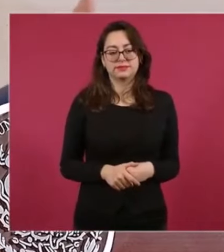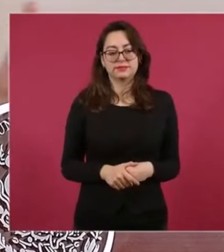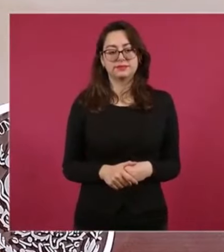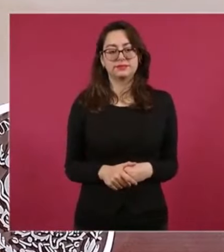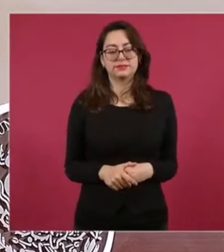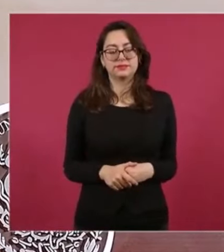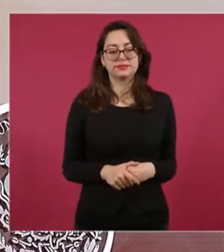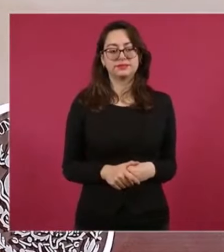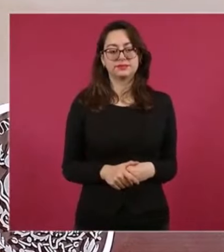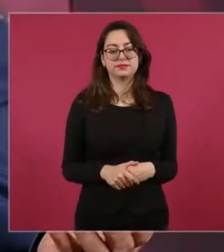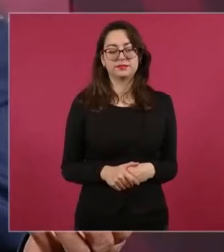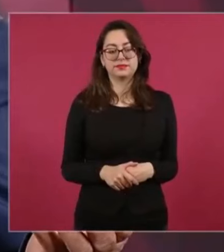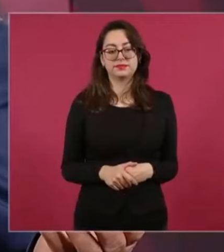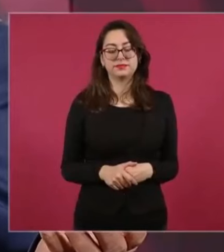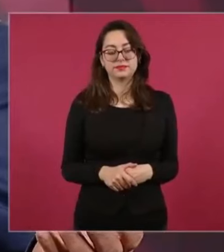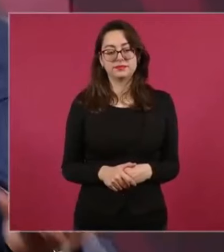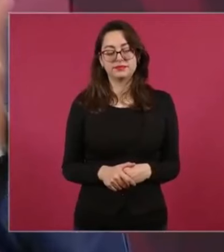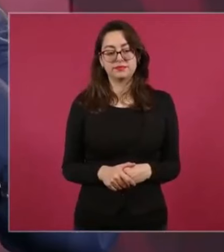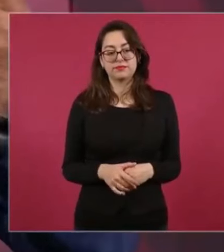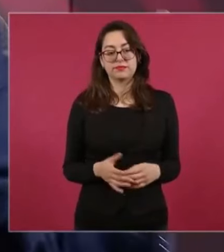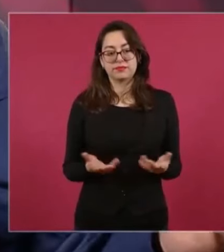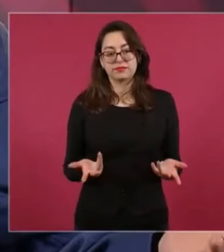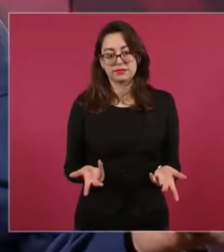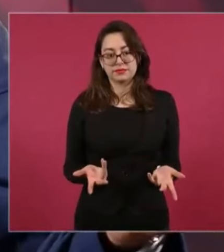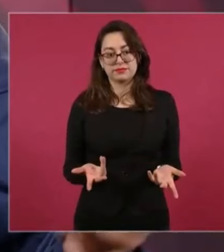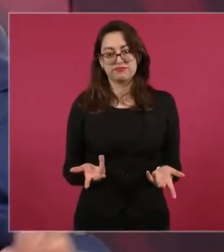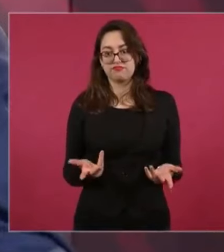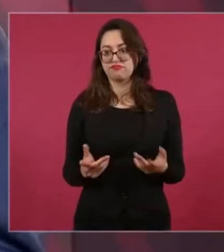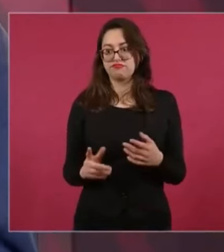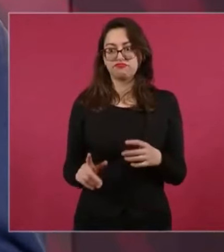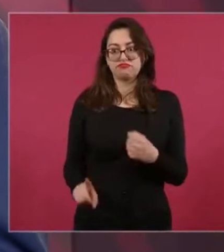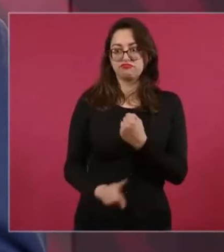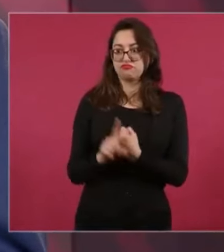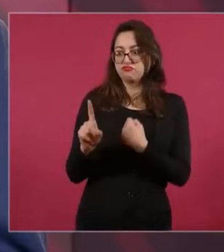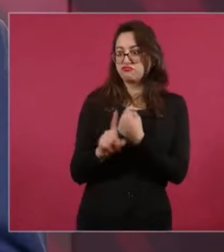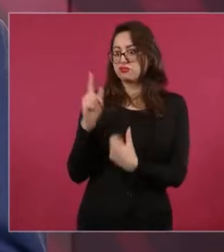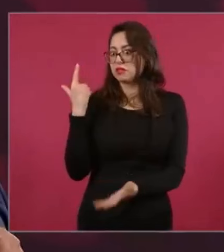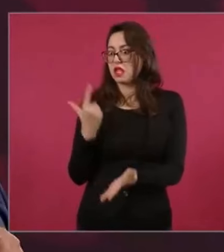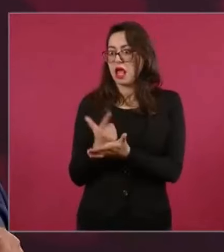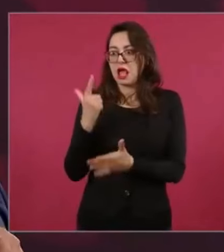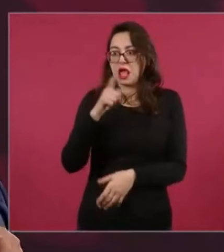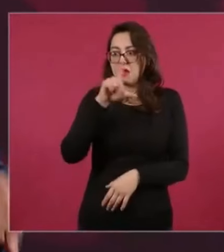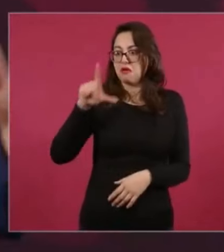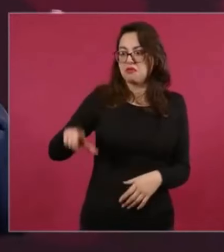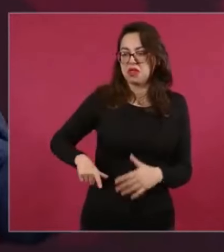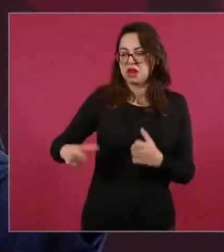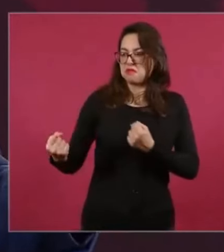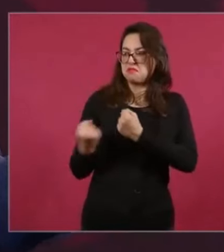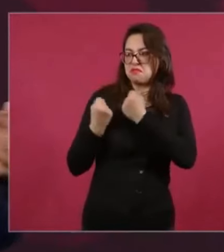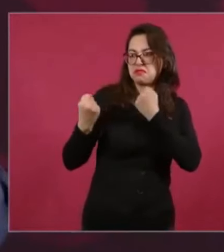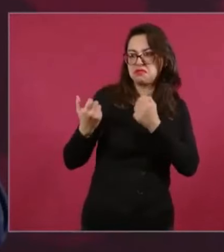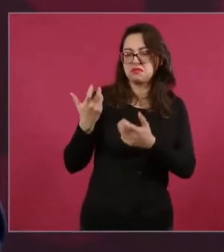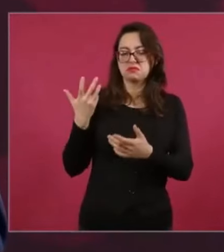porque no hay conflicto, no